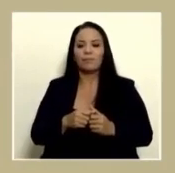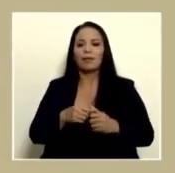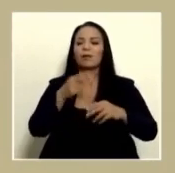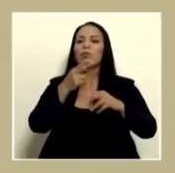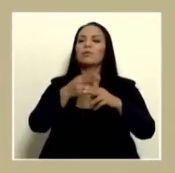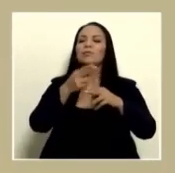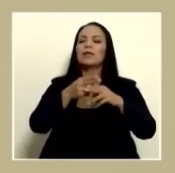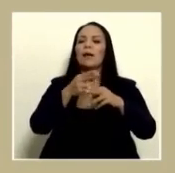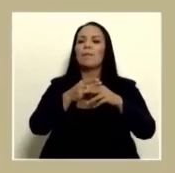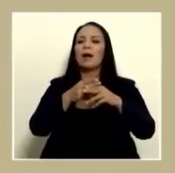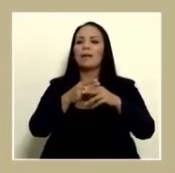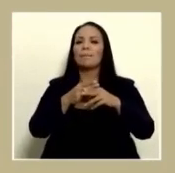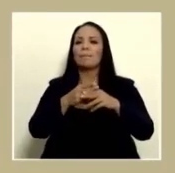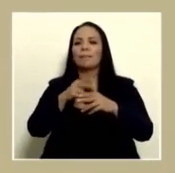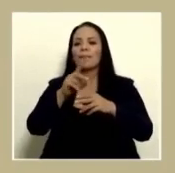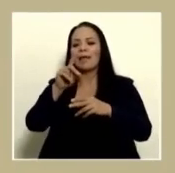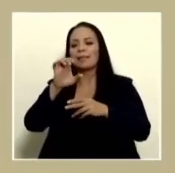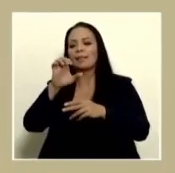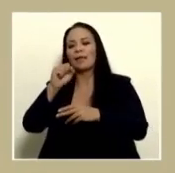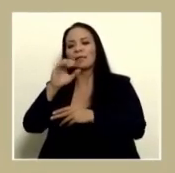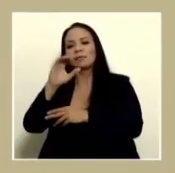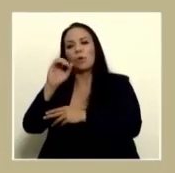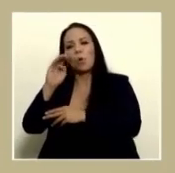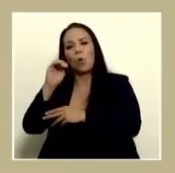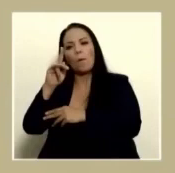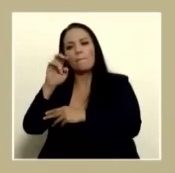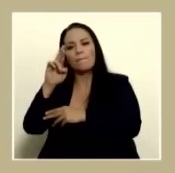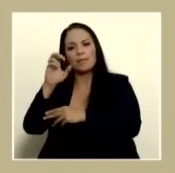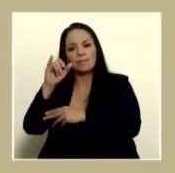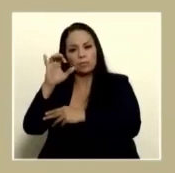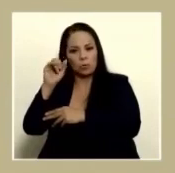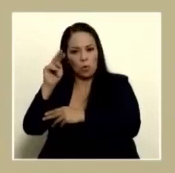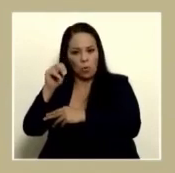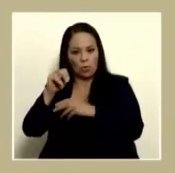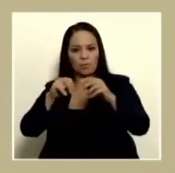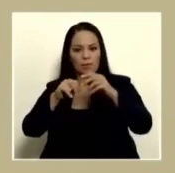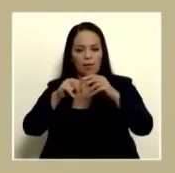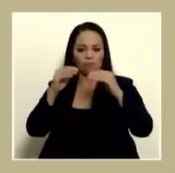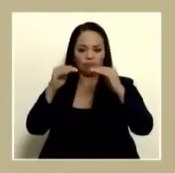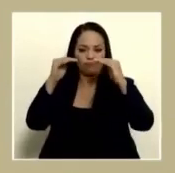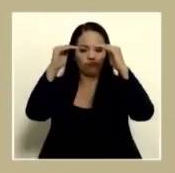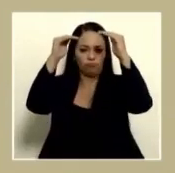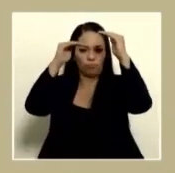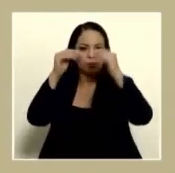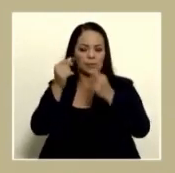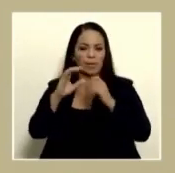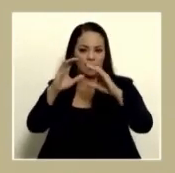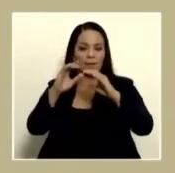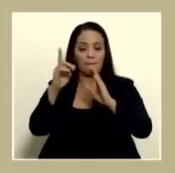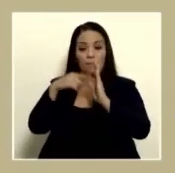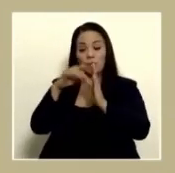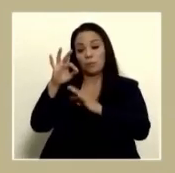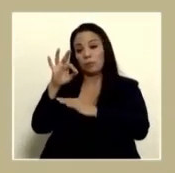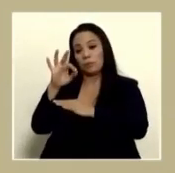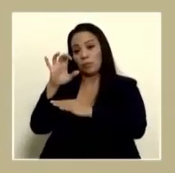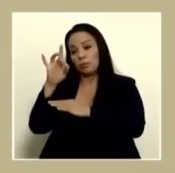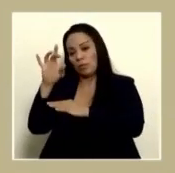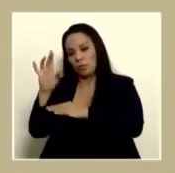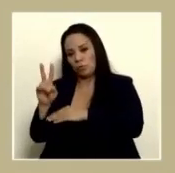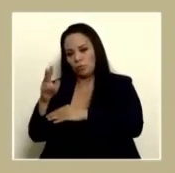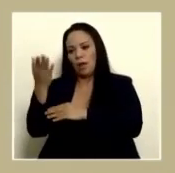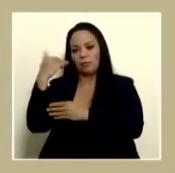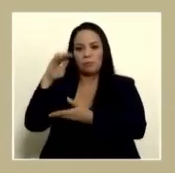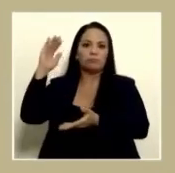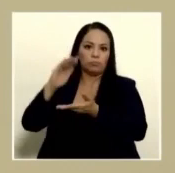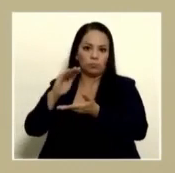descompresión de la escala salarial llegó de la época en 1982 que era mucho más pequeña que hoy